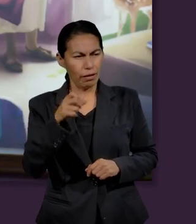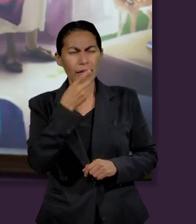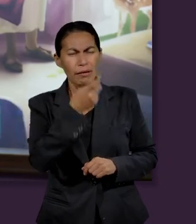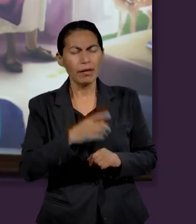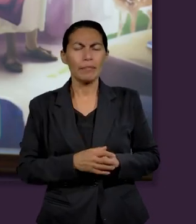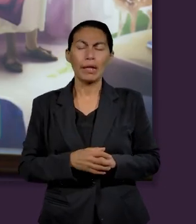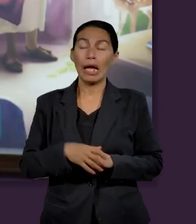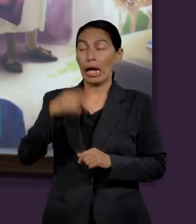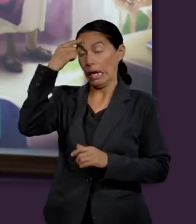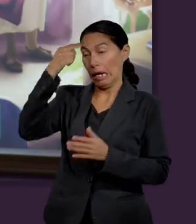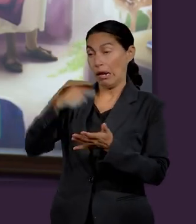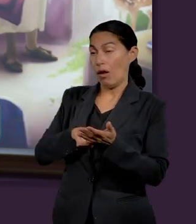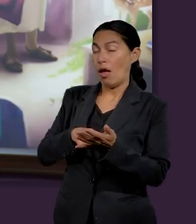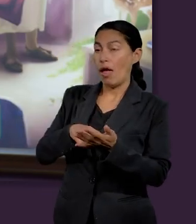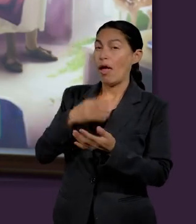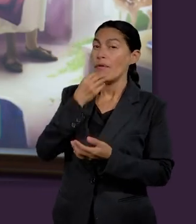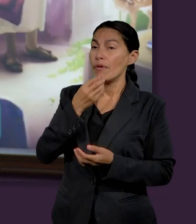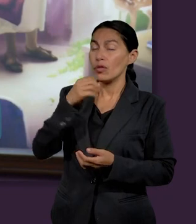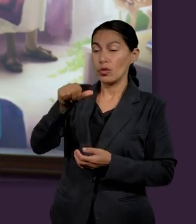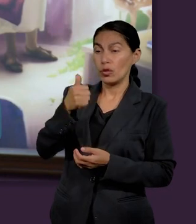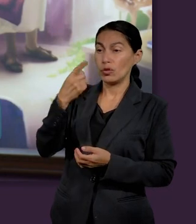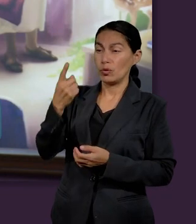lo que dice en Hebreos 11.1 que dice,